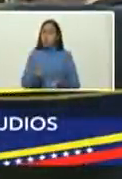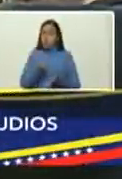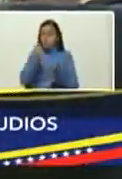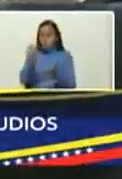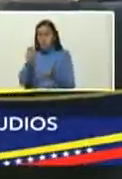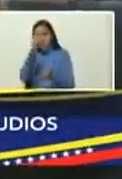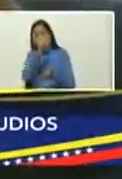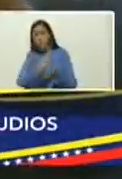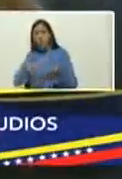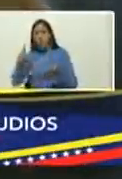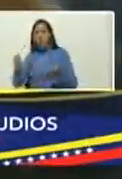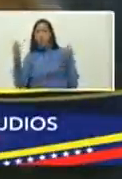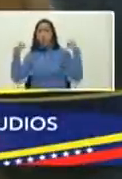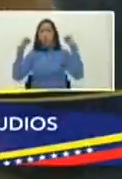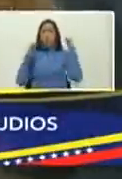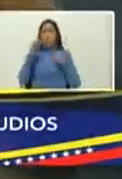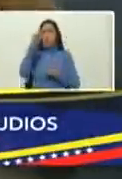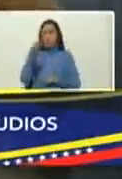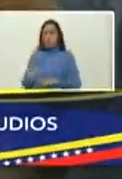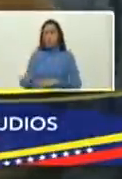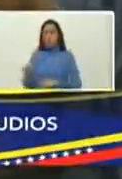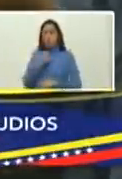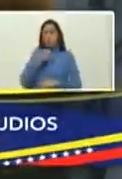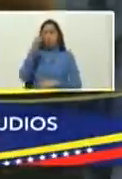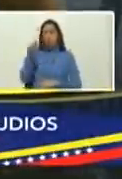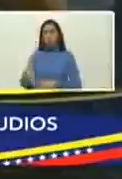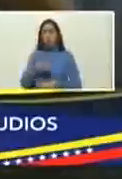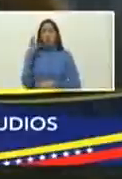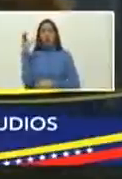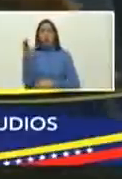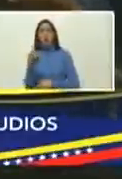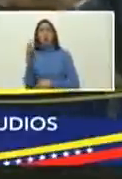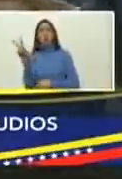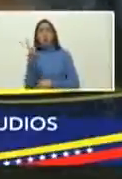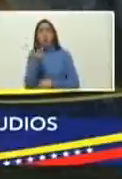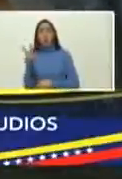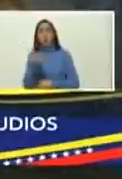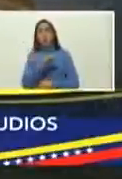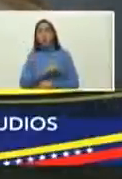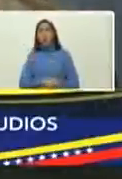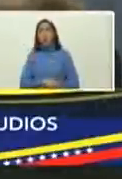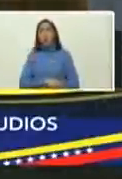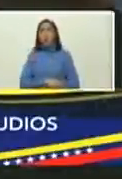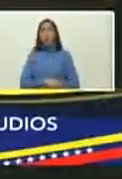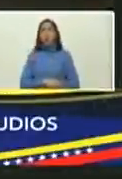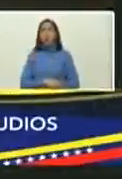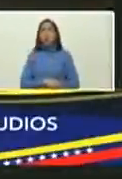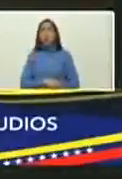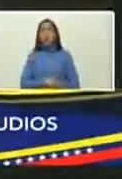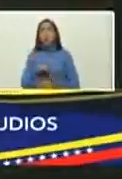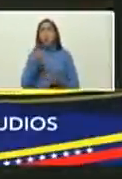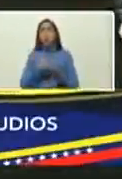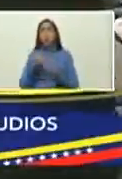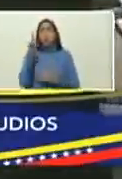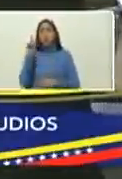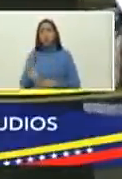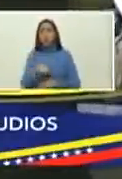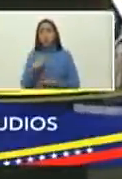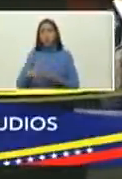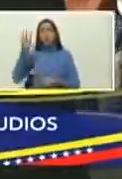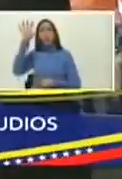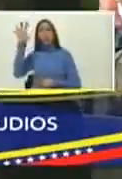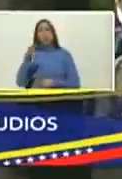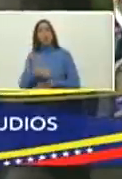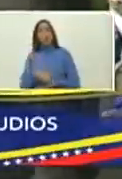poesía y periodismo en Colombia, Venezuela y Suiza. Su obra ganadora es Un